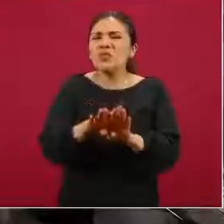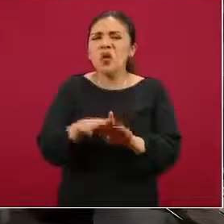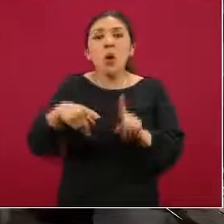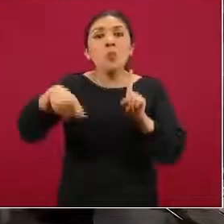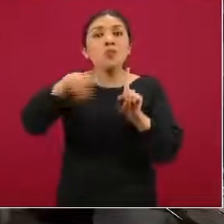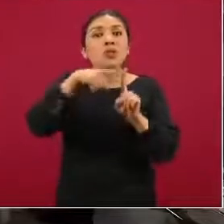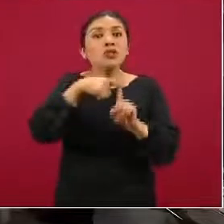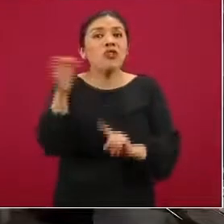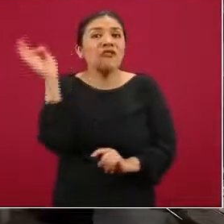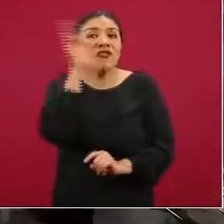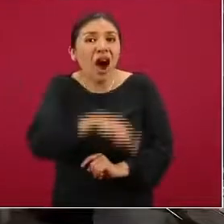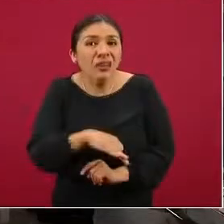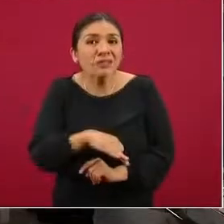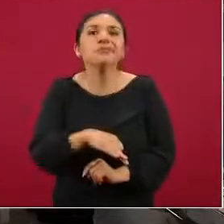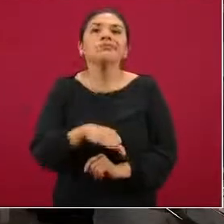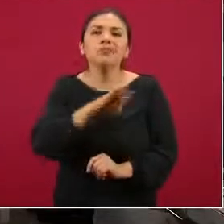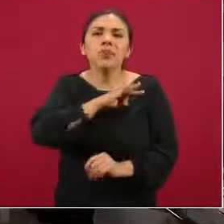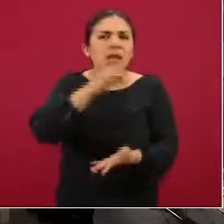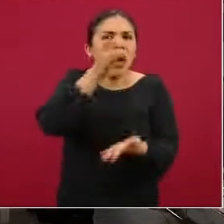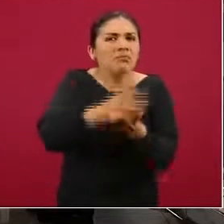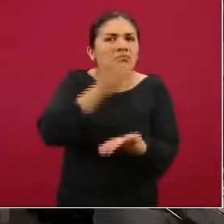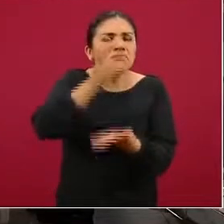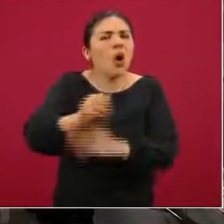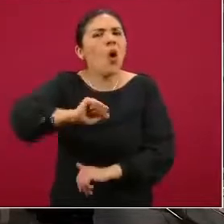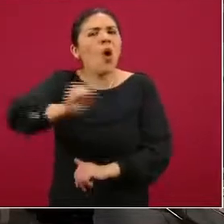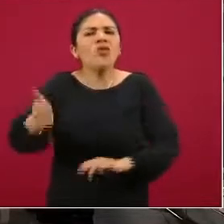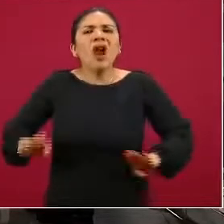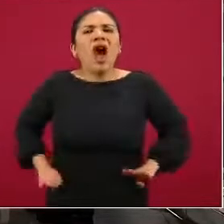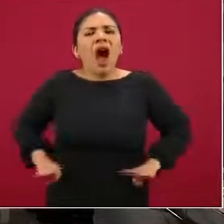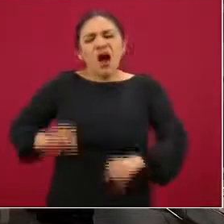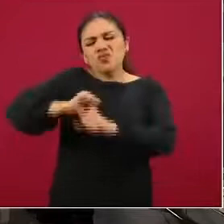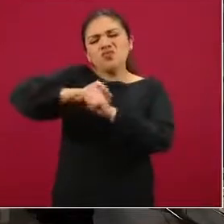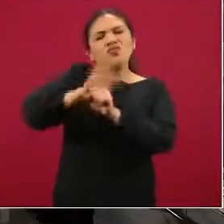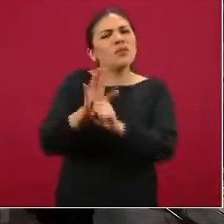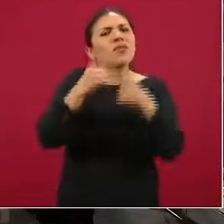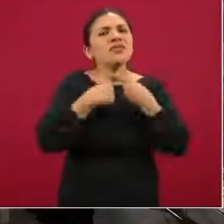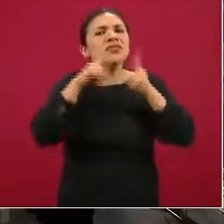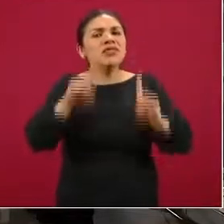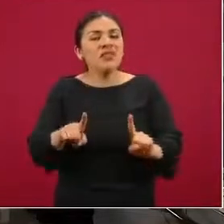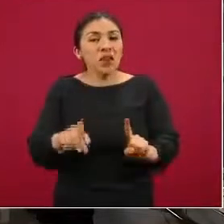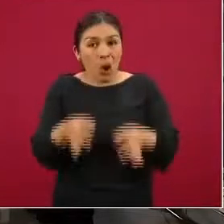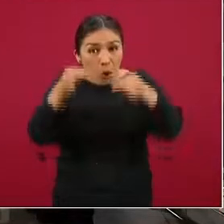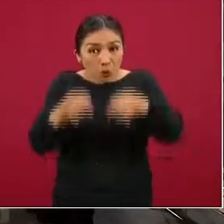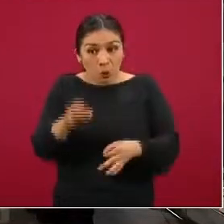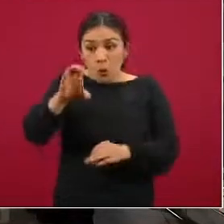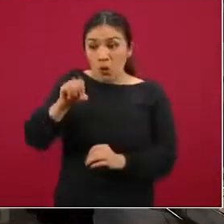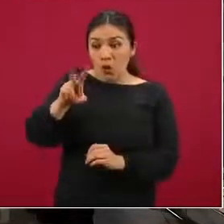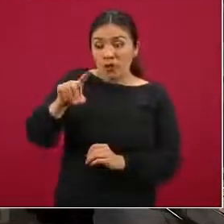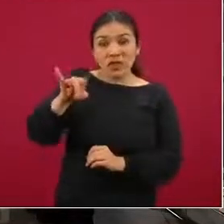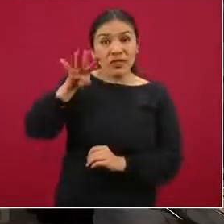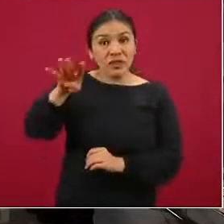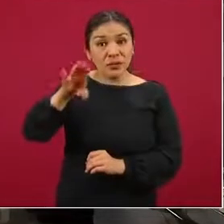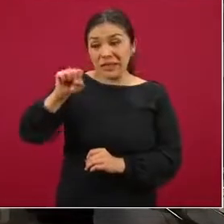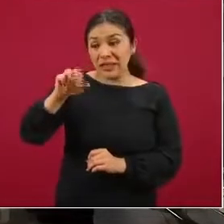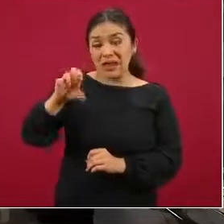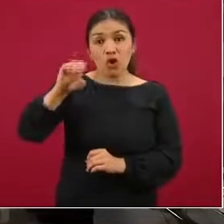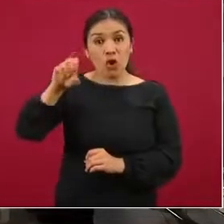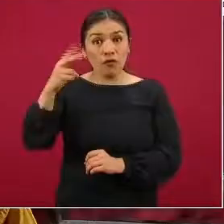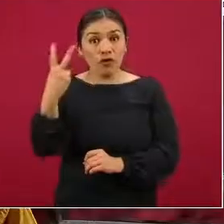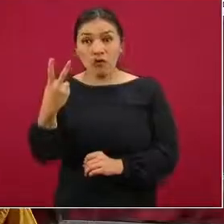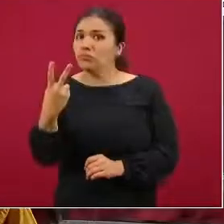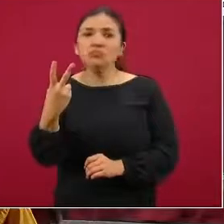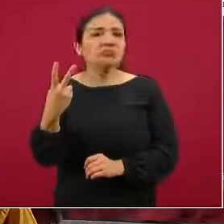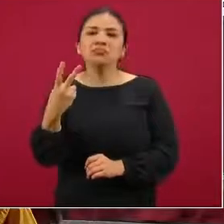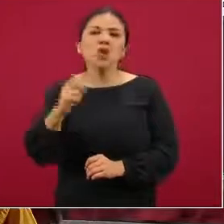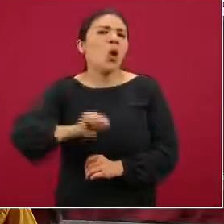positivos. Podría estar identificando otras variantes de coronavirus y no necesaria o específicamente al SARS-CoV-2 que está